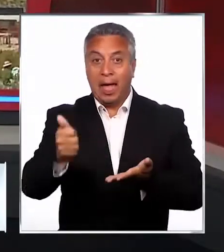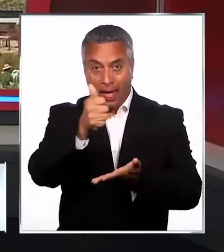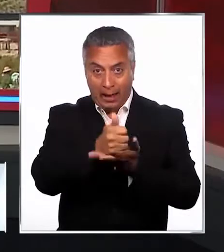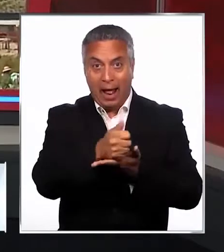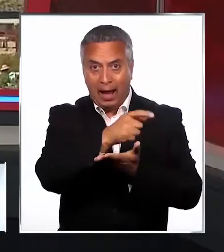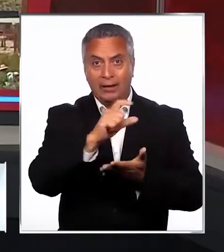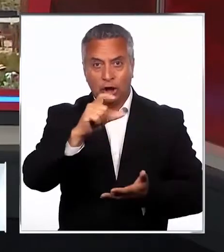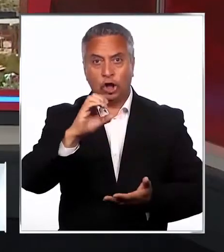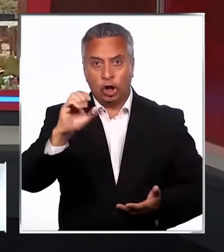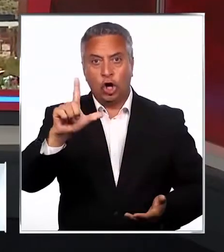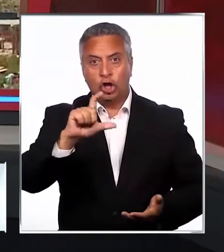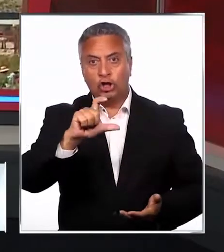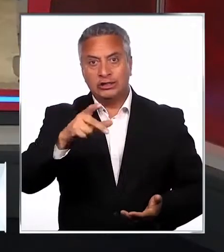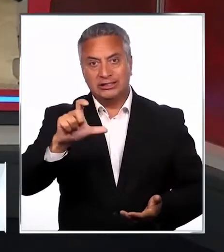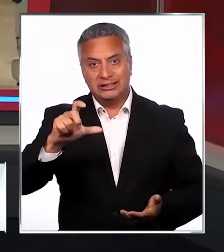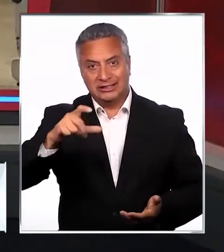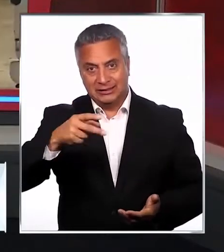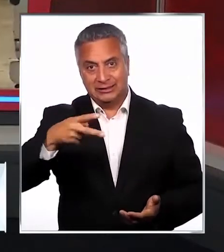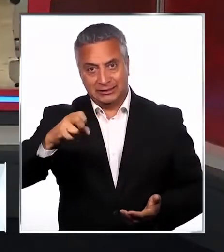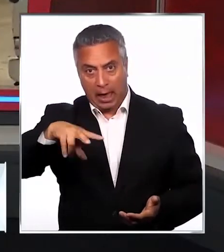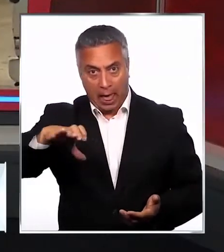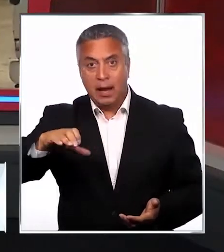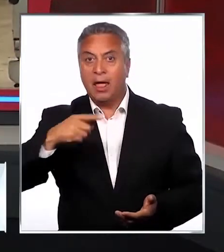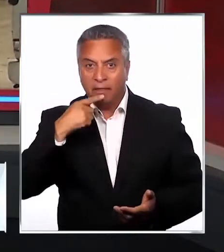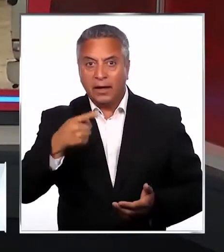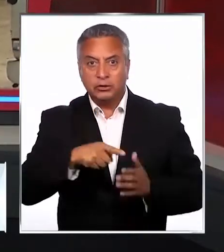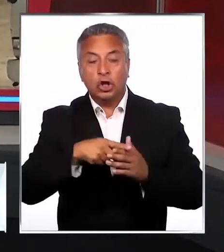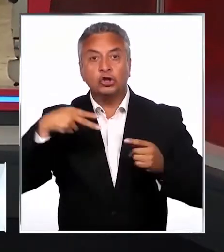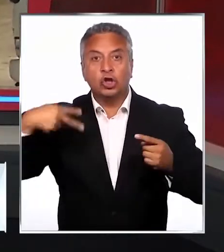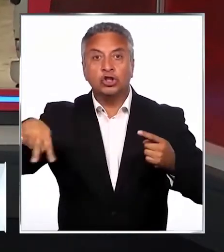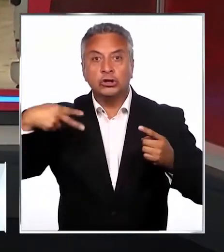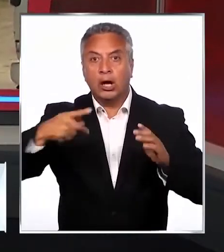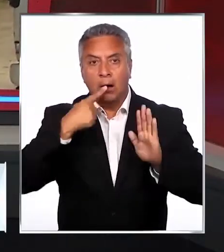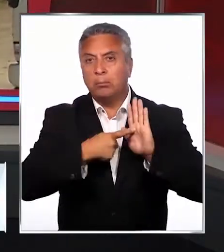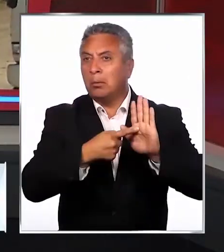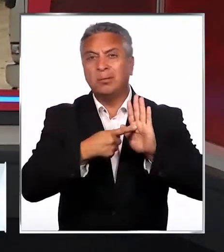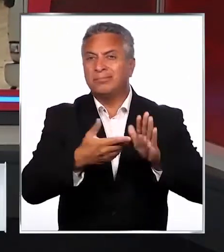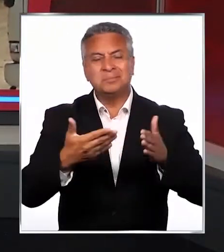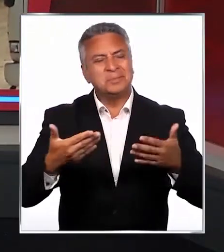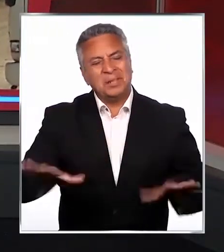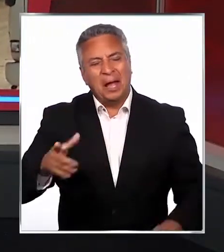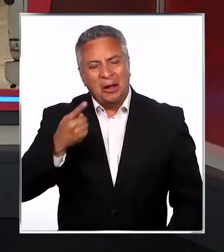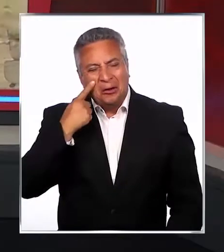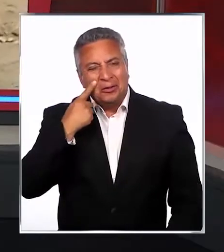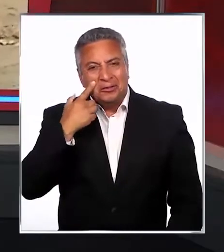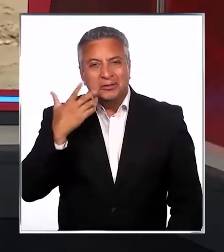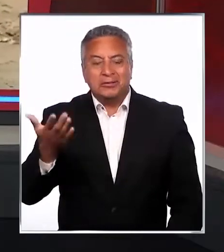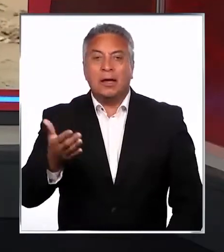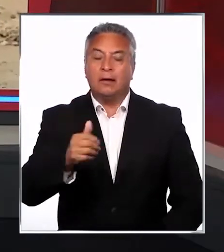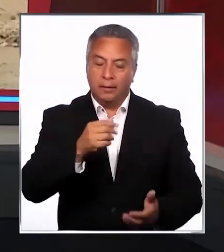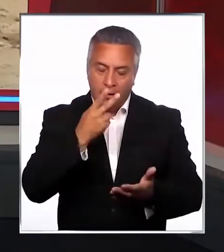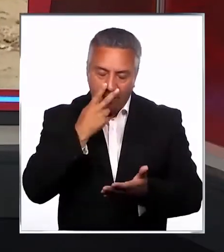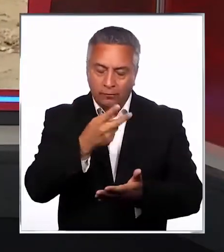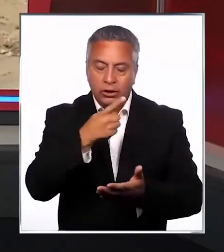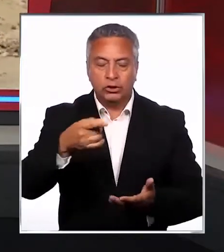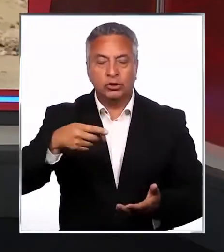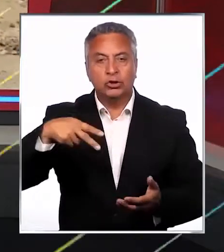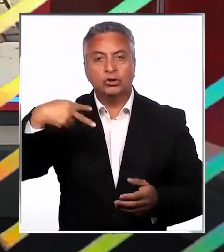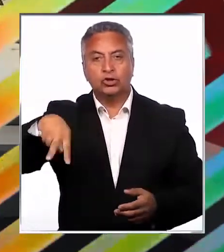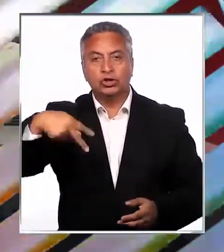Colchane, Javier García, reclama que todas las medidas anunciadas son noticias ya conocidas. Y Quique Televisión con la nota.